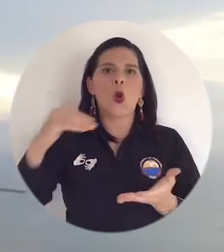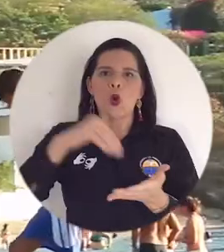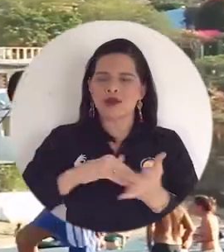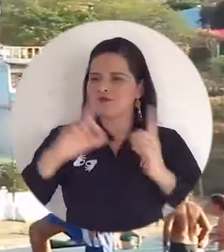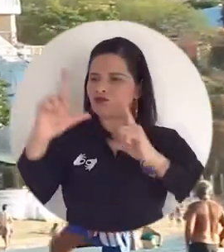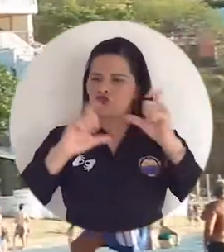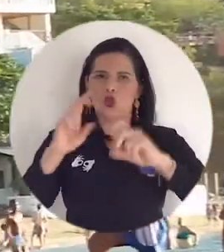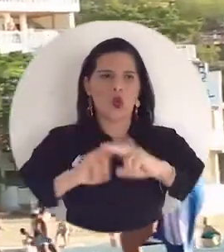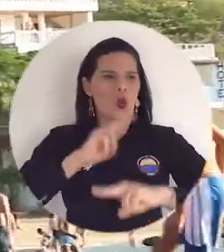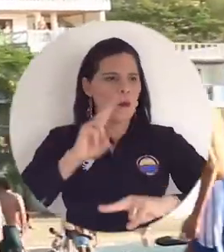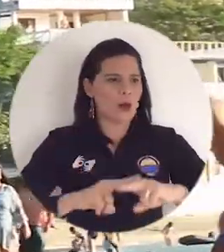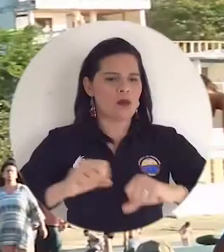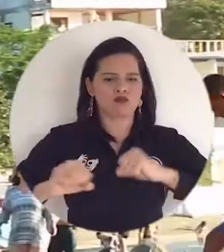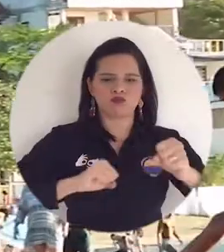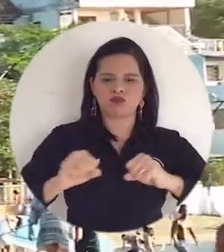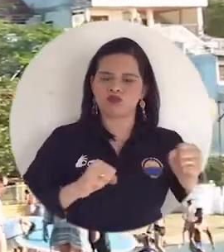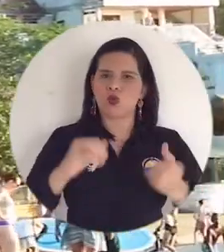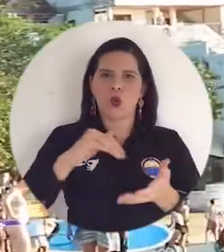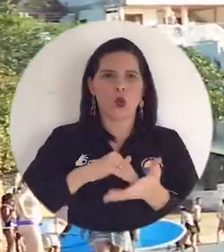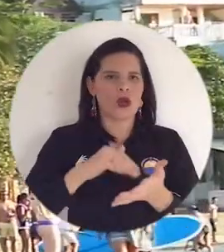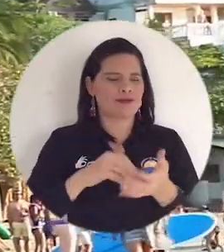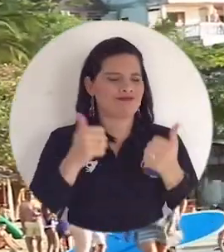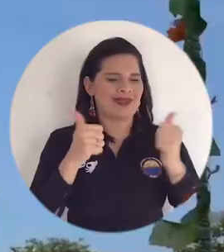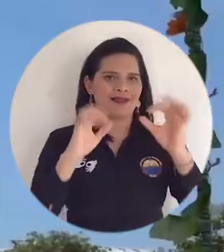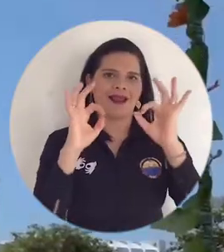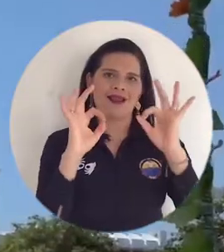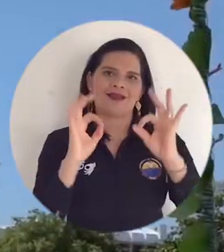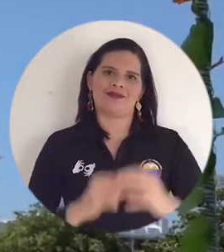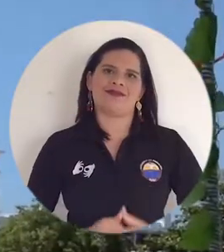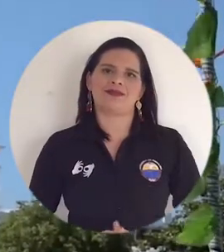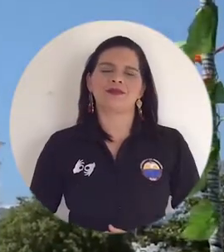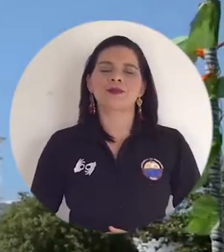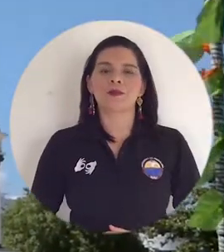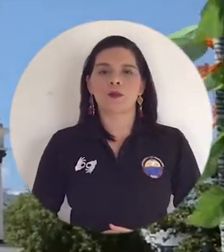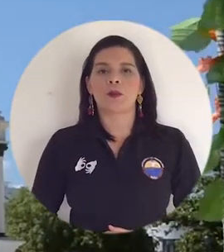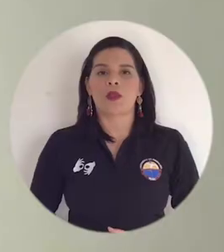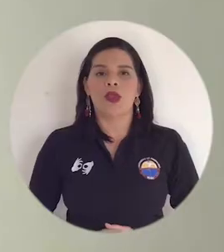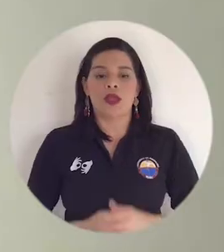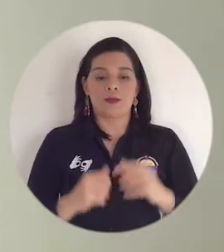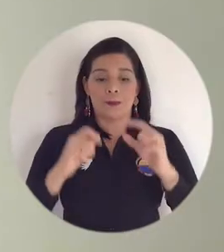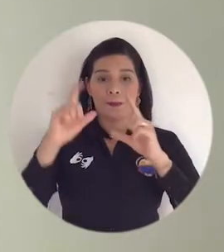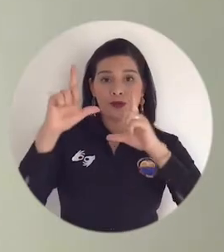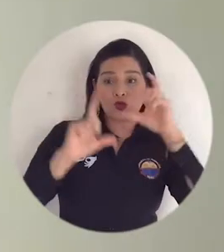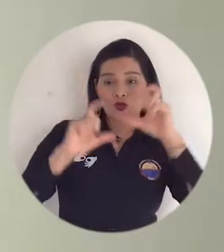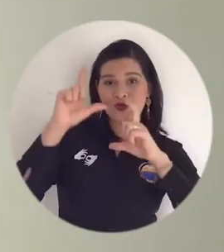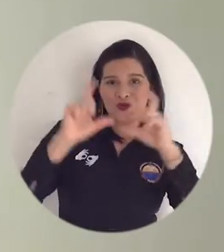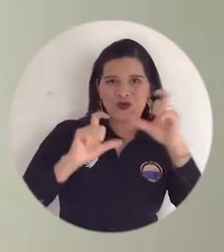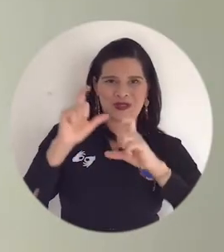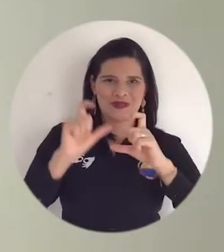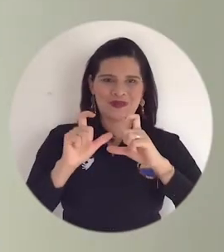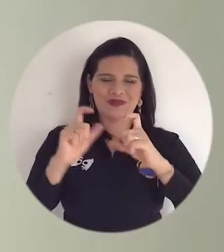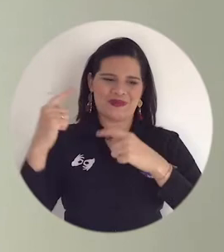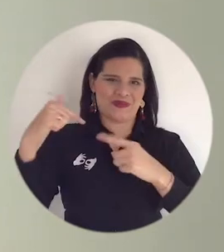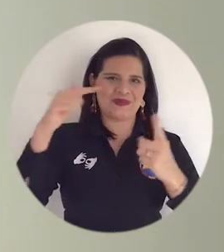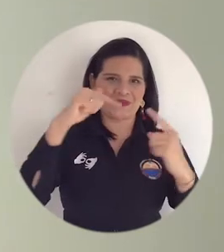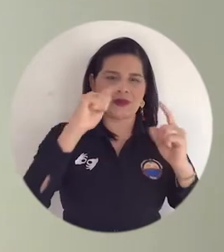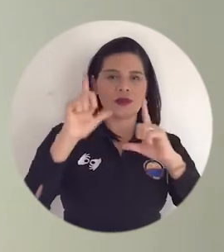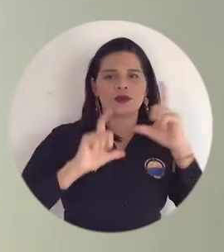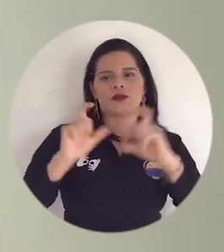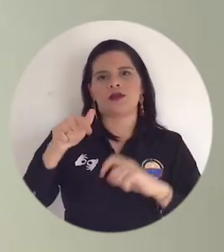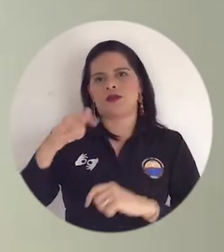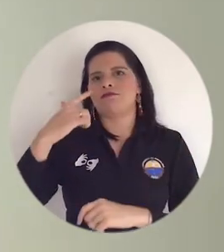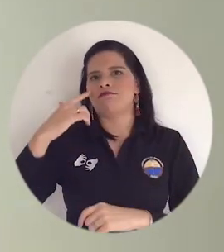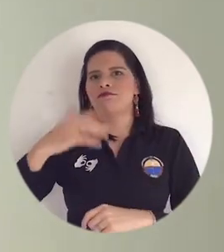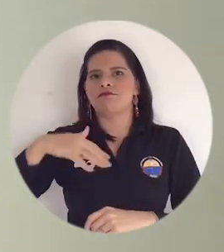continuar con esa reactivación, con ese crecimiento y con esa consolidación de un turismo de calidad. El turismo se caracteriza,